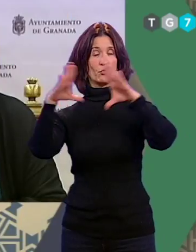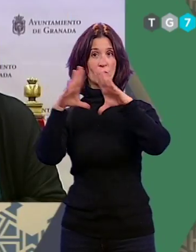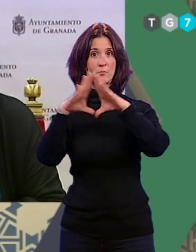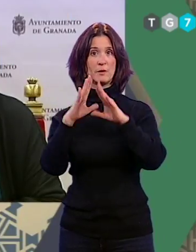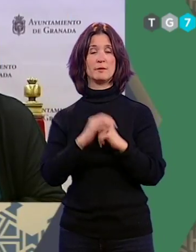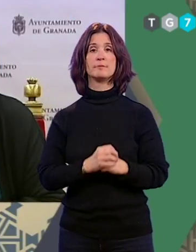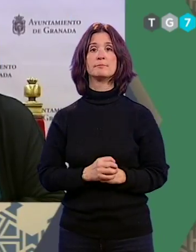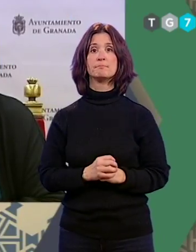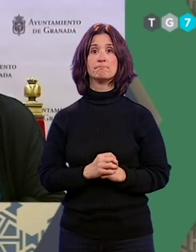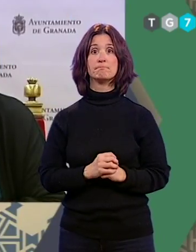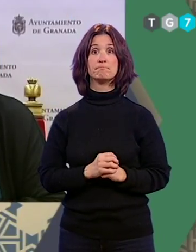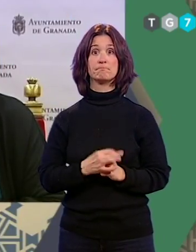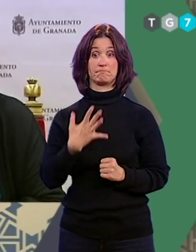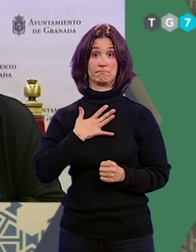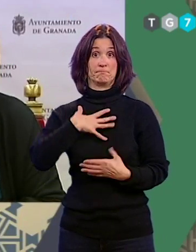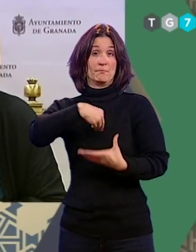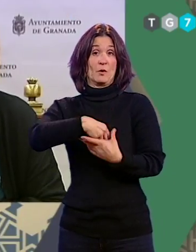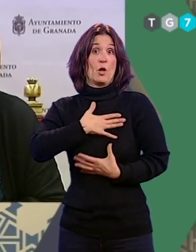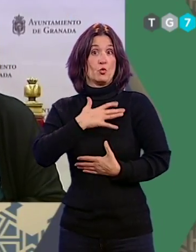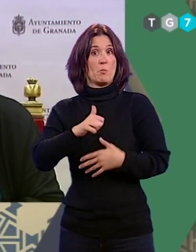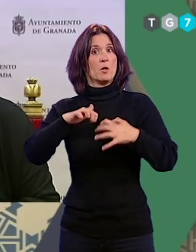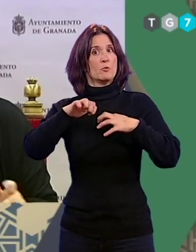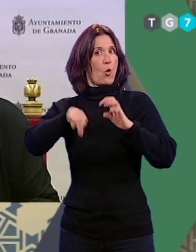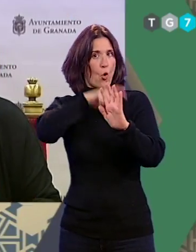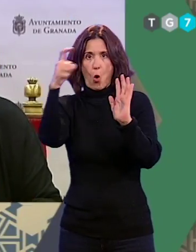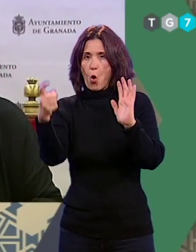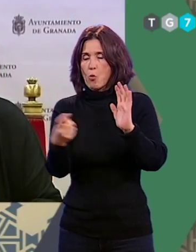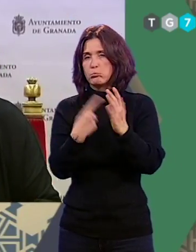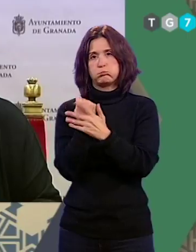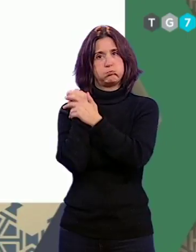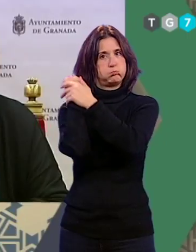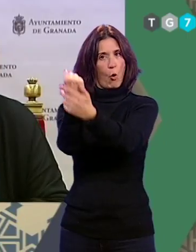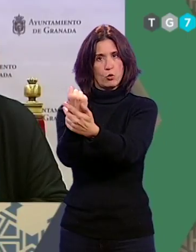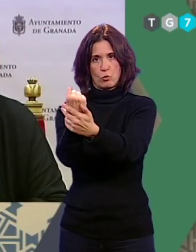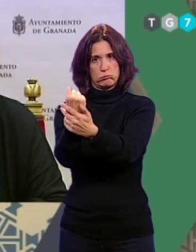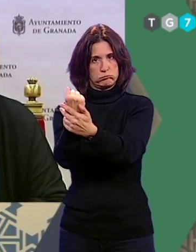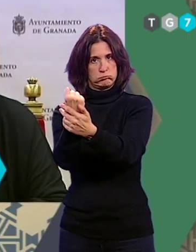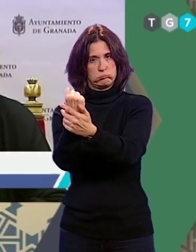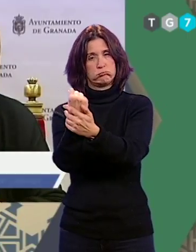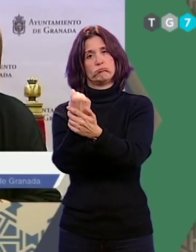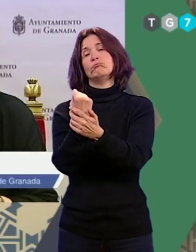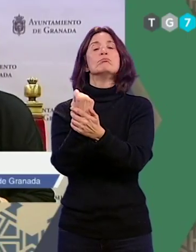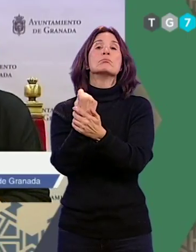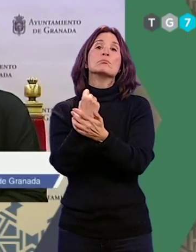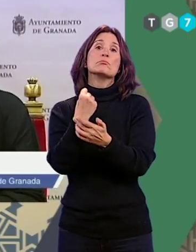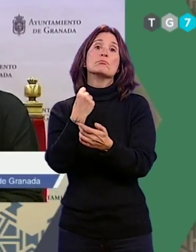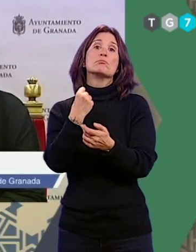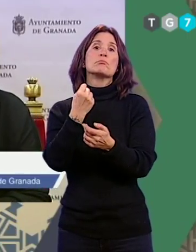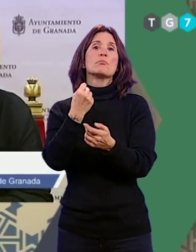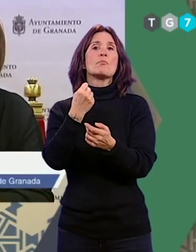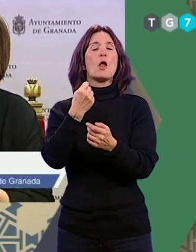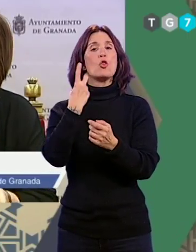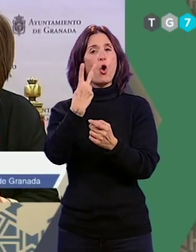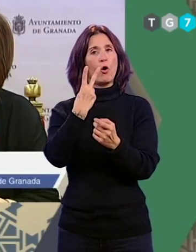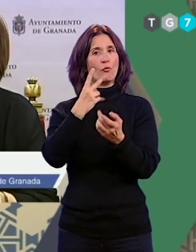Desde este ayuntamiento en pleno se va a apoyar esa convocatoria. Los dos sentidos que ha sido